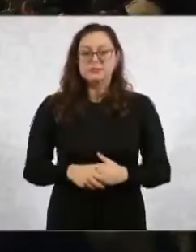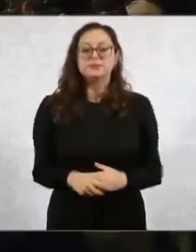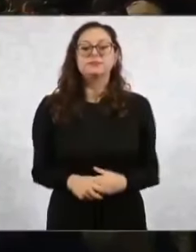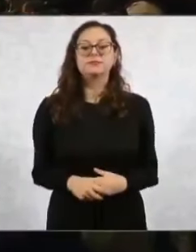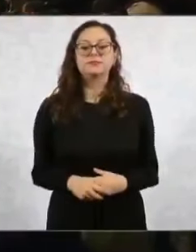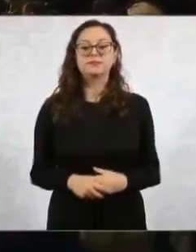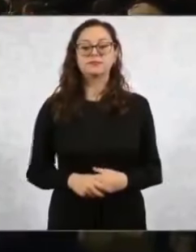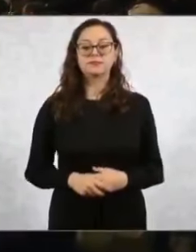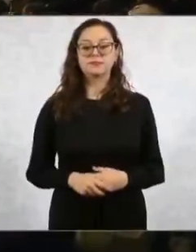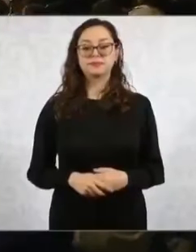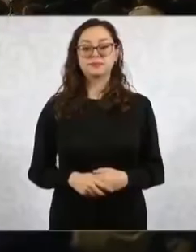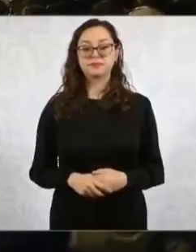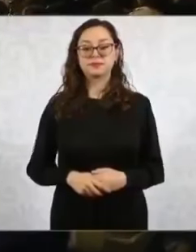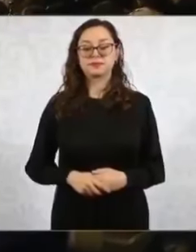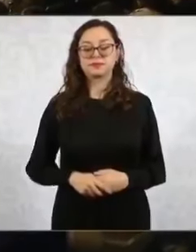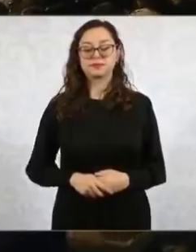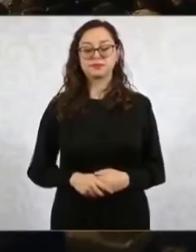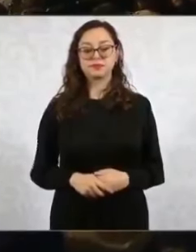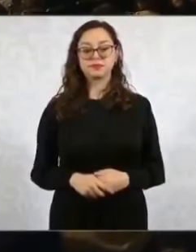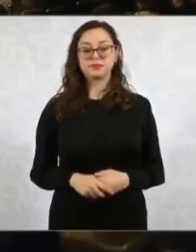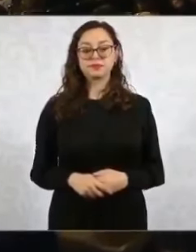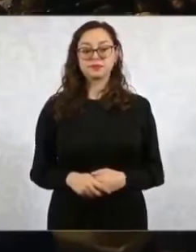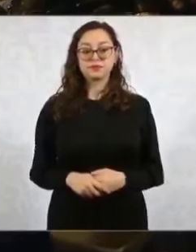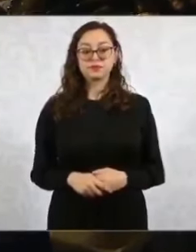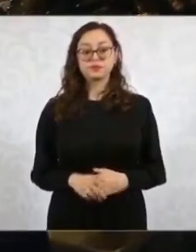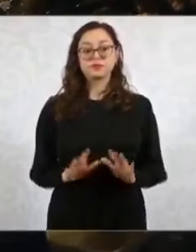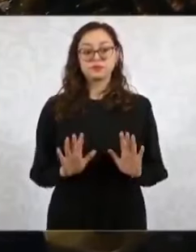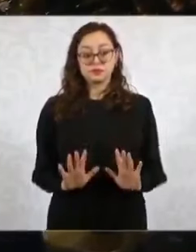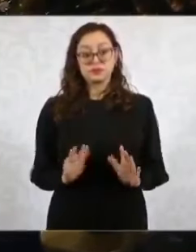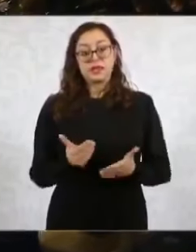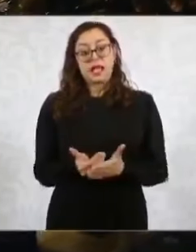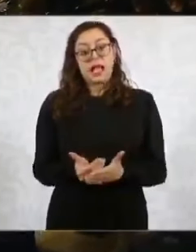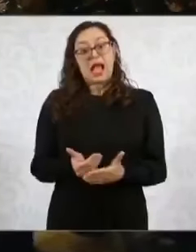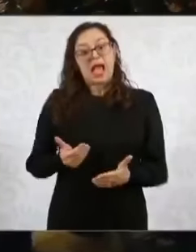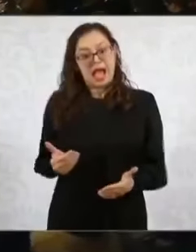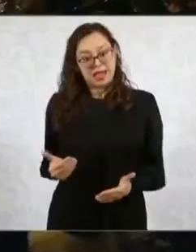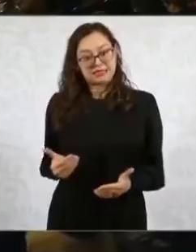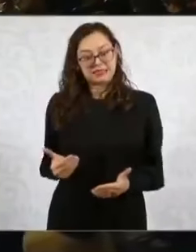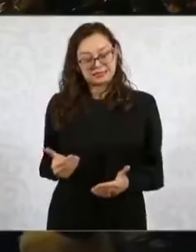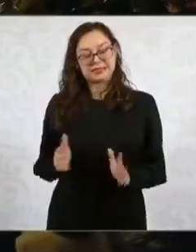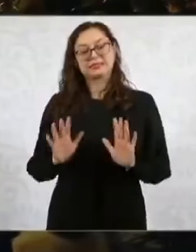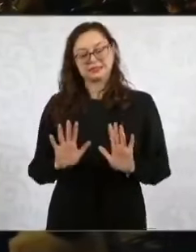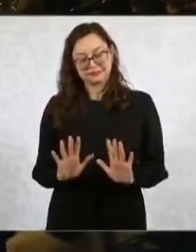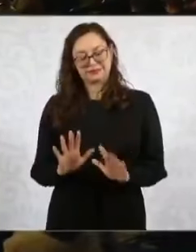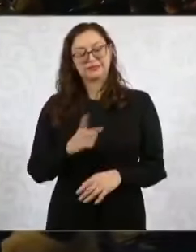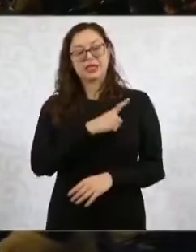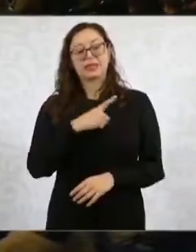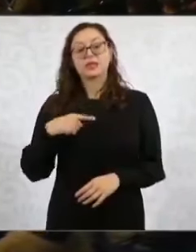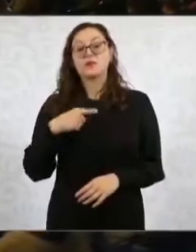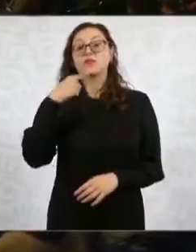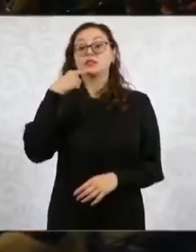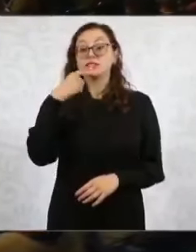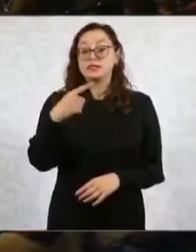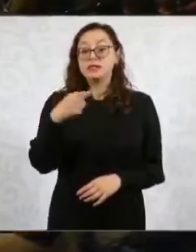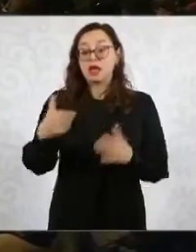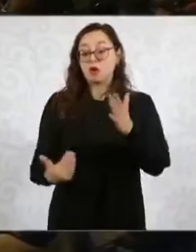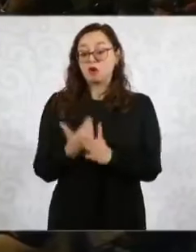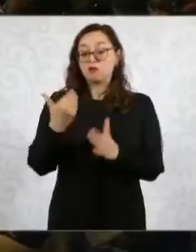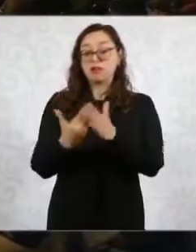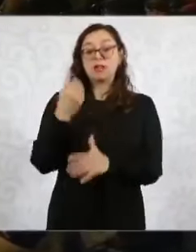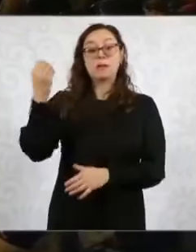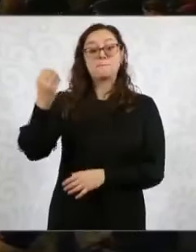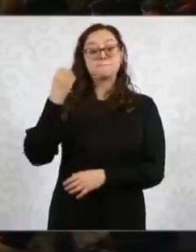Antes de ello, nada más comentarles que las mañaneras ahora las vamos a desarrollar de una manera